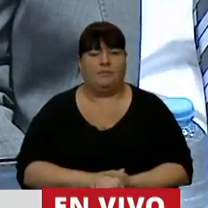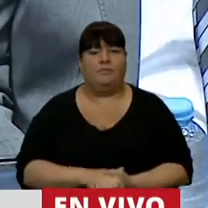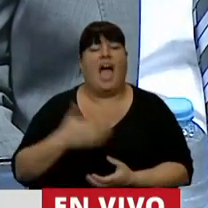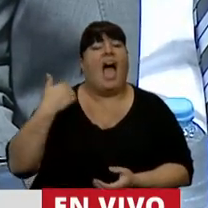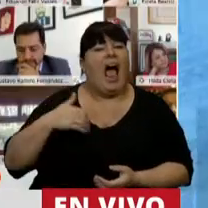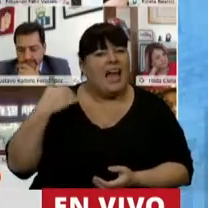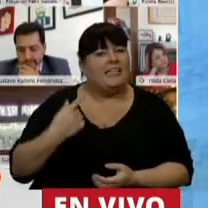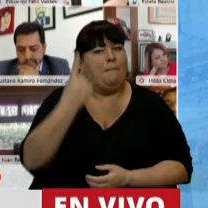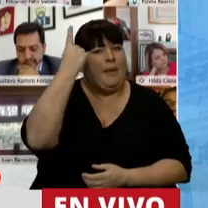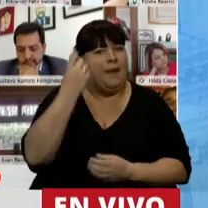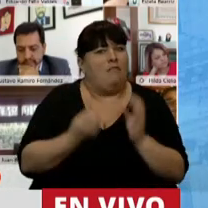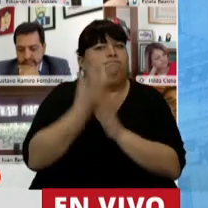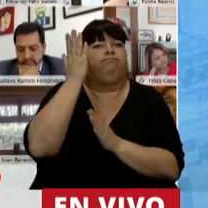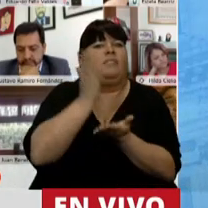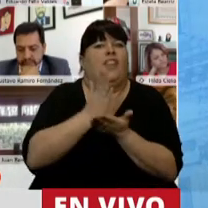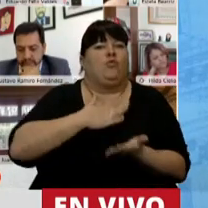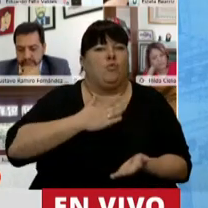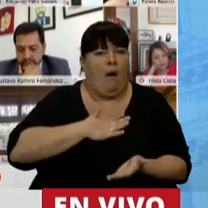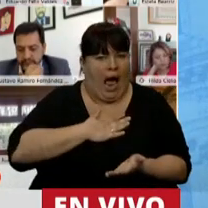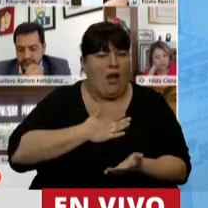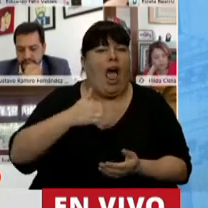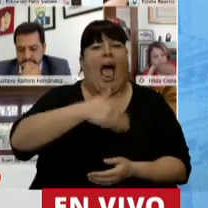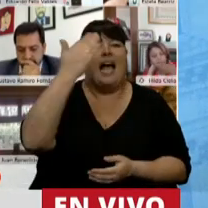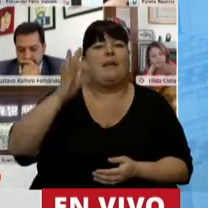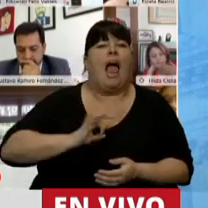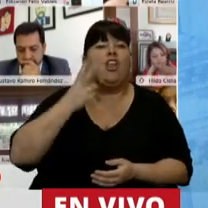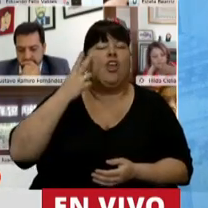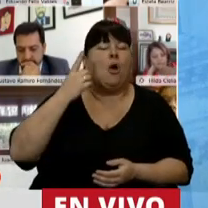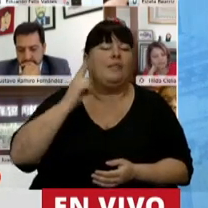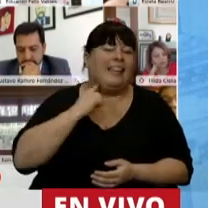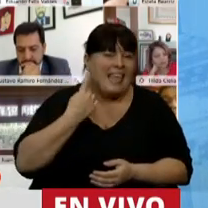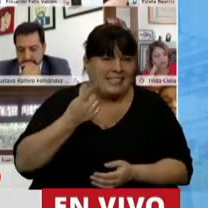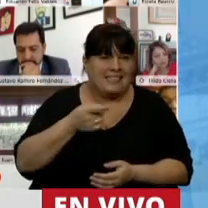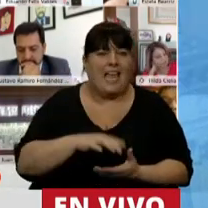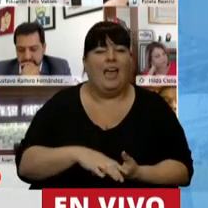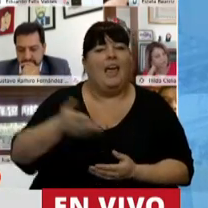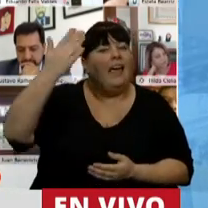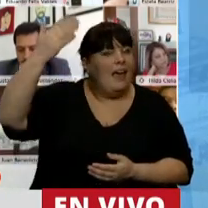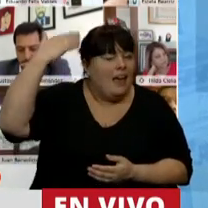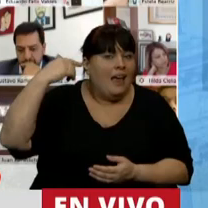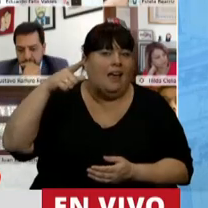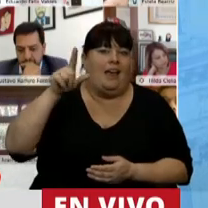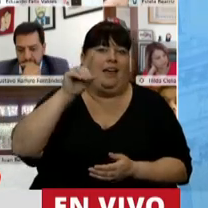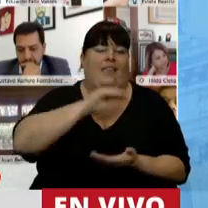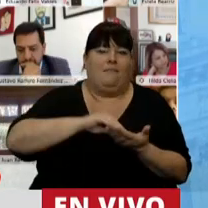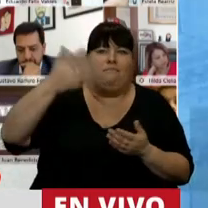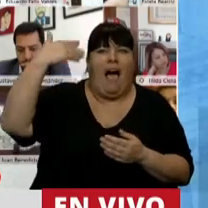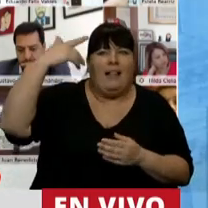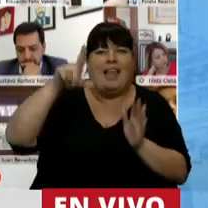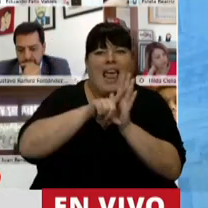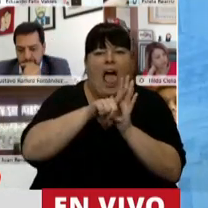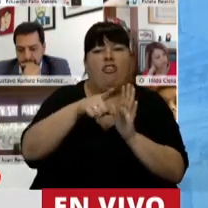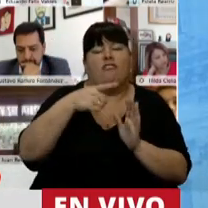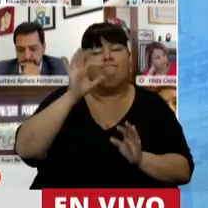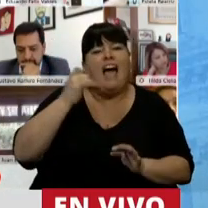Argentina fue pionera en derechos humanos. En la Asamblea del año 13, donde aquellos legisladores entendieron